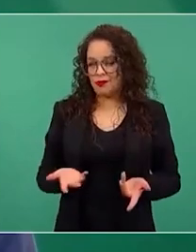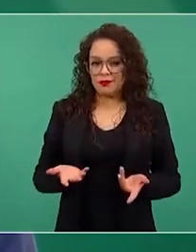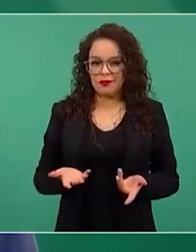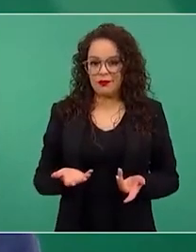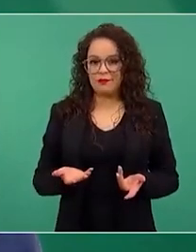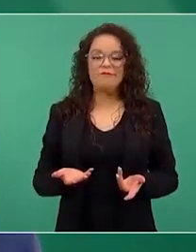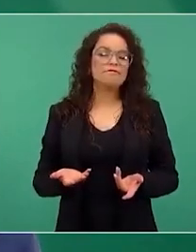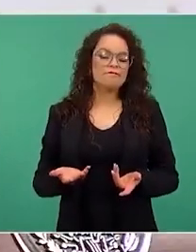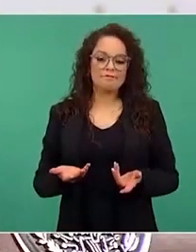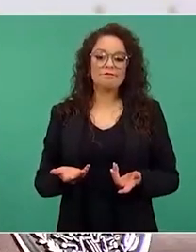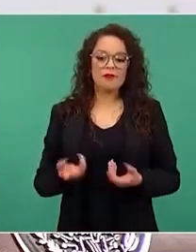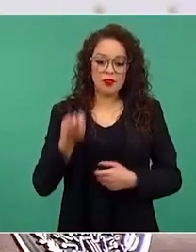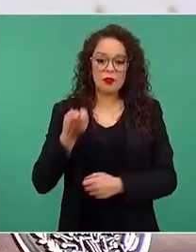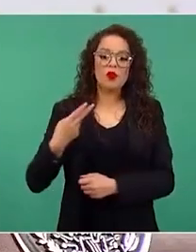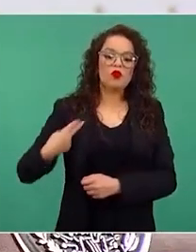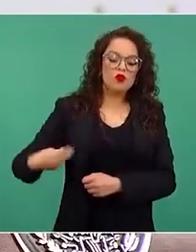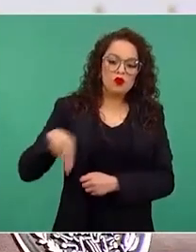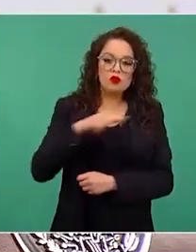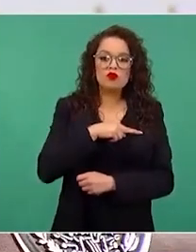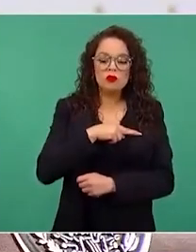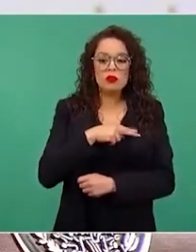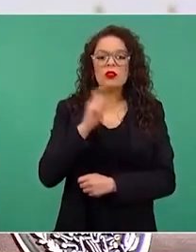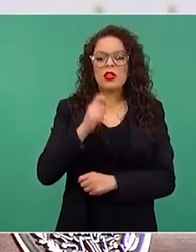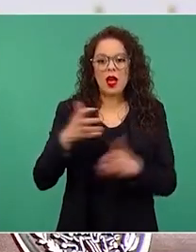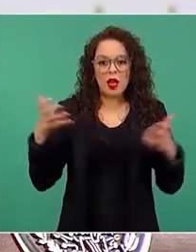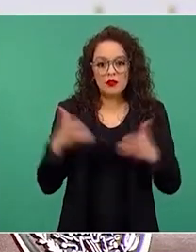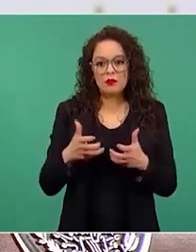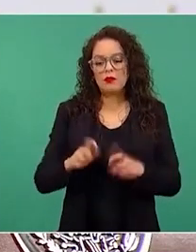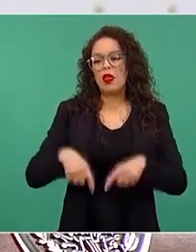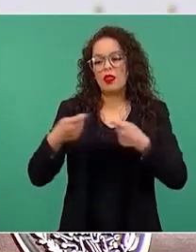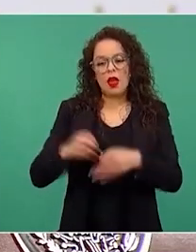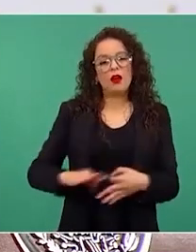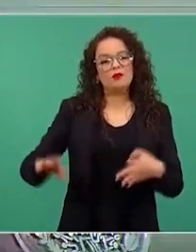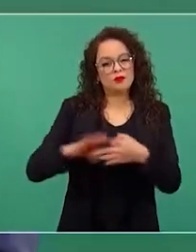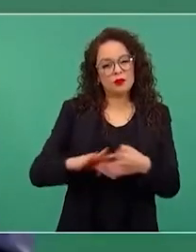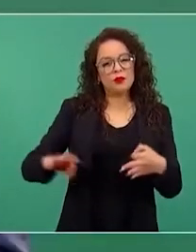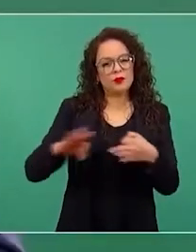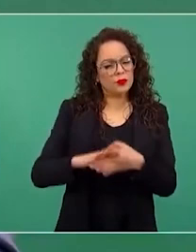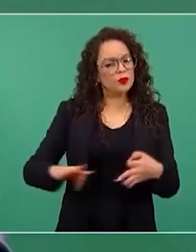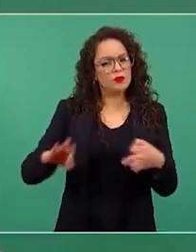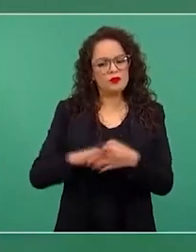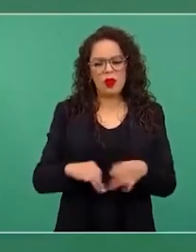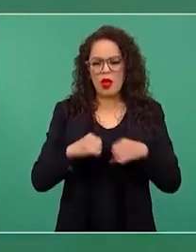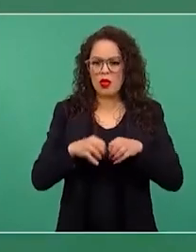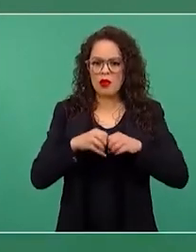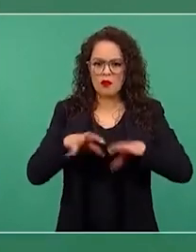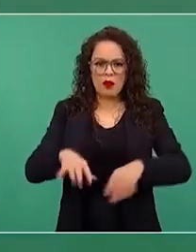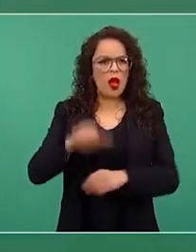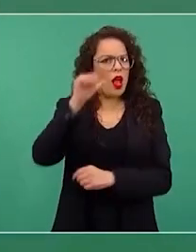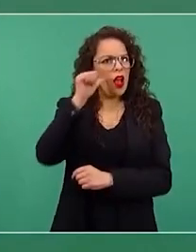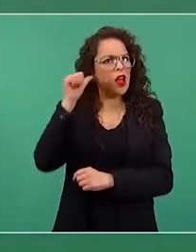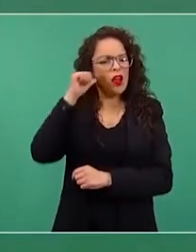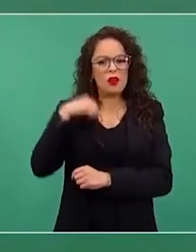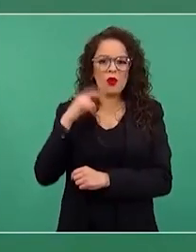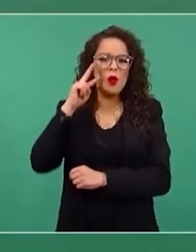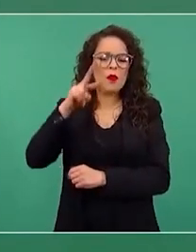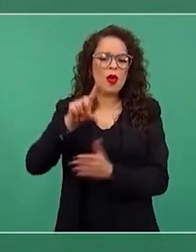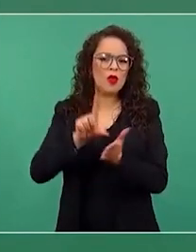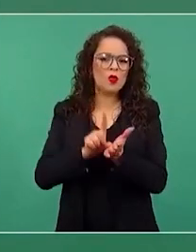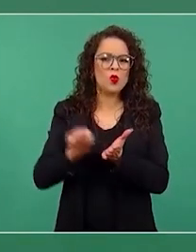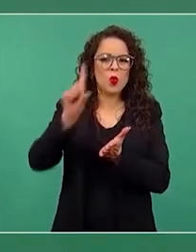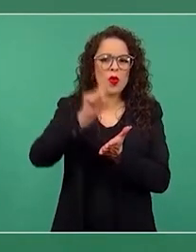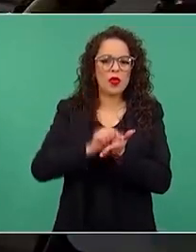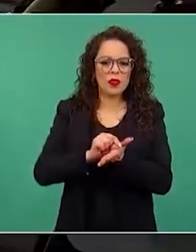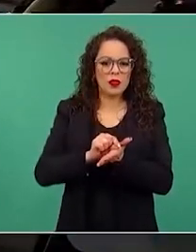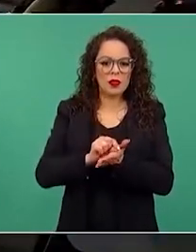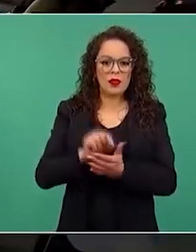a estar informando constantemente. Ayer estaba yo viendo un Twitter de Pedro